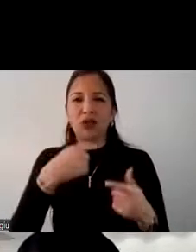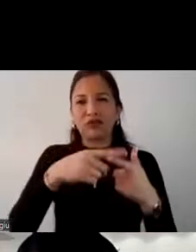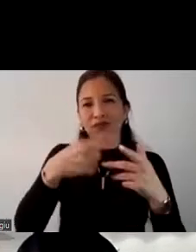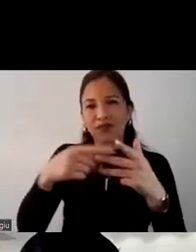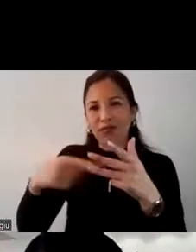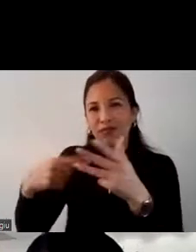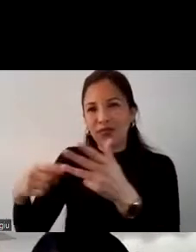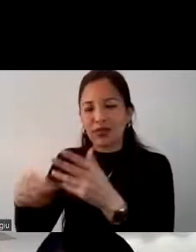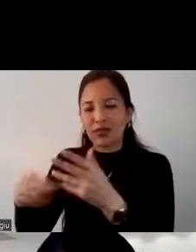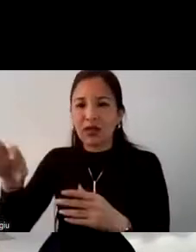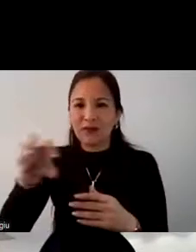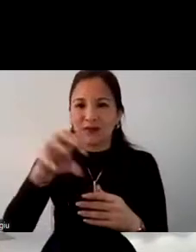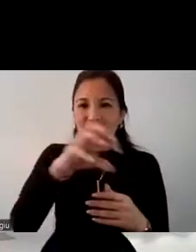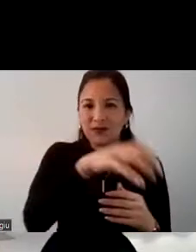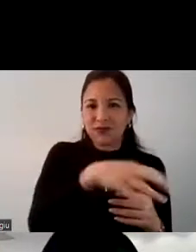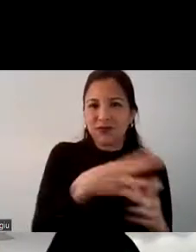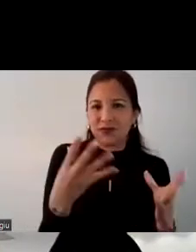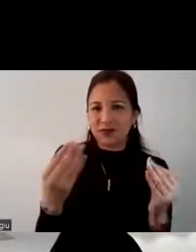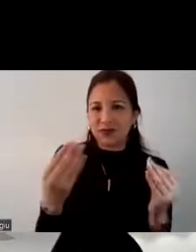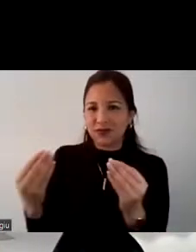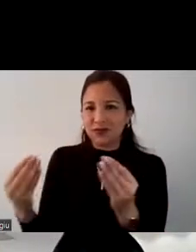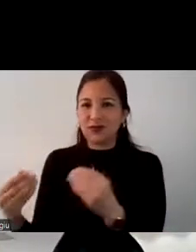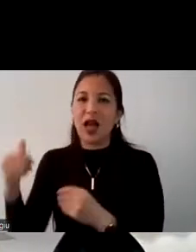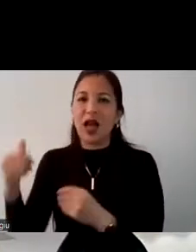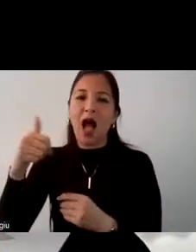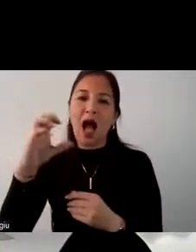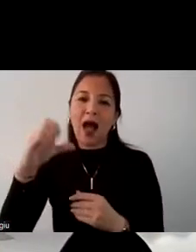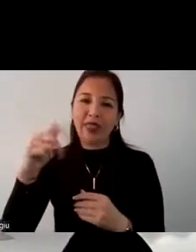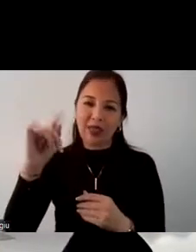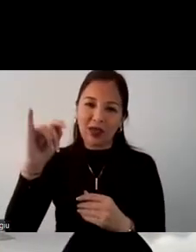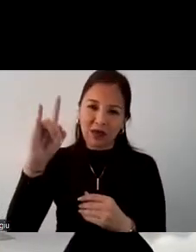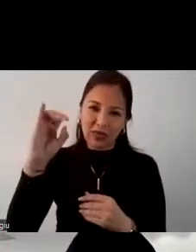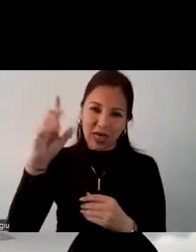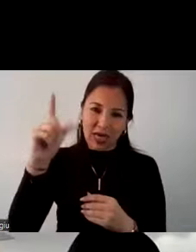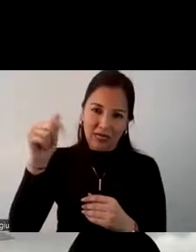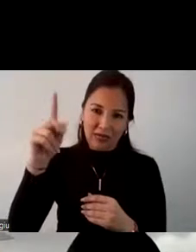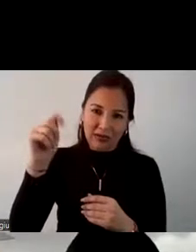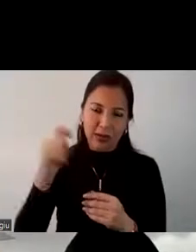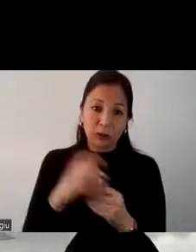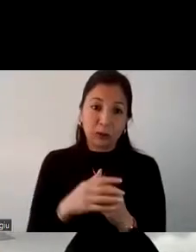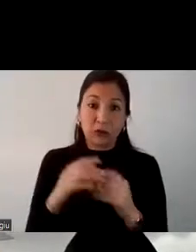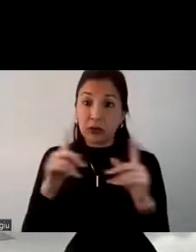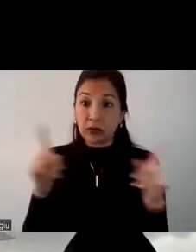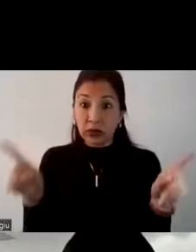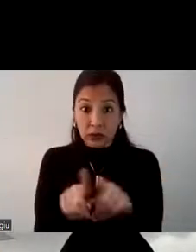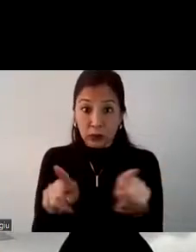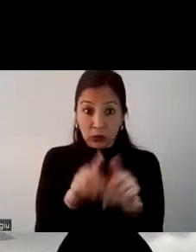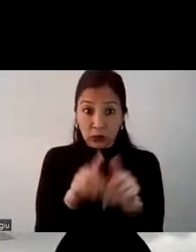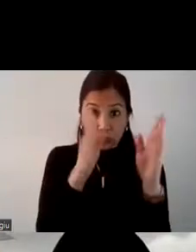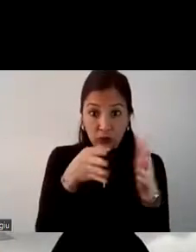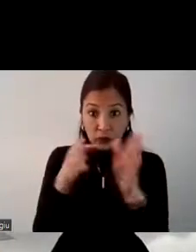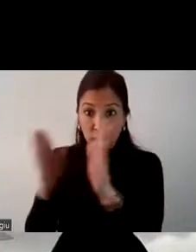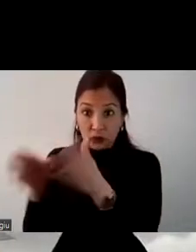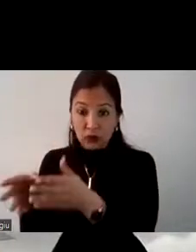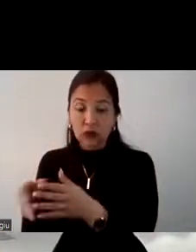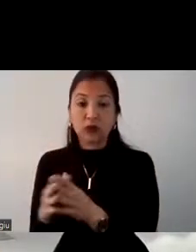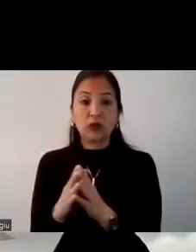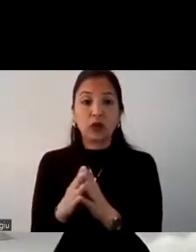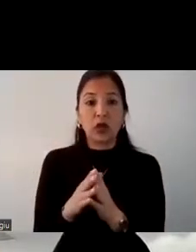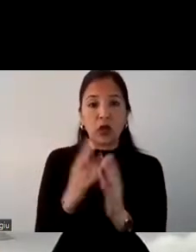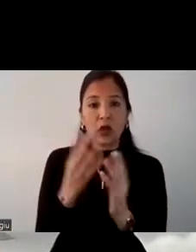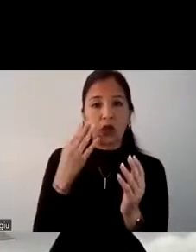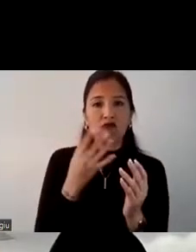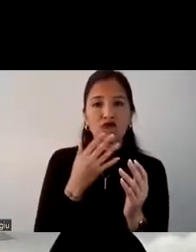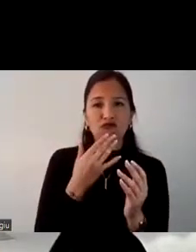algo que lo hemos venido viendo desde que iniciamos la presentación y si se dan cuenta en ambos gráficos tenemos el gráfico plomo que